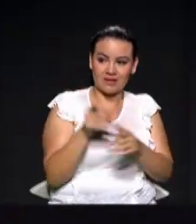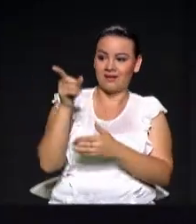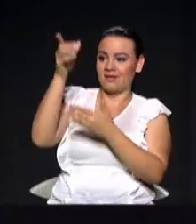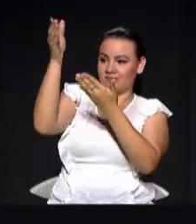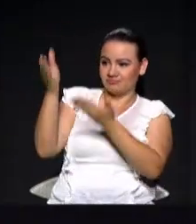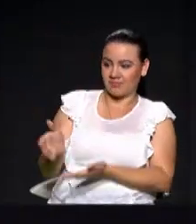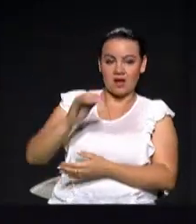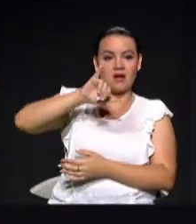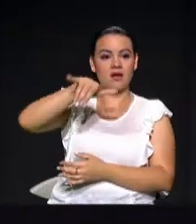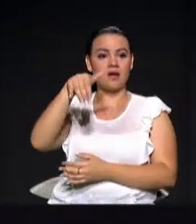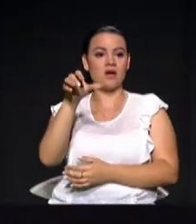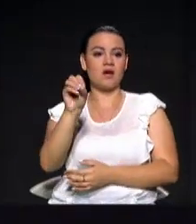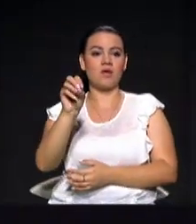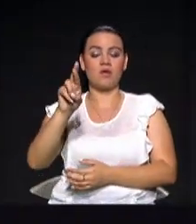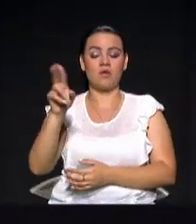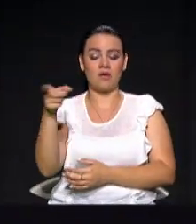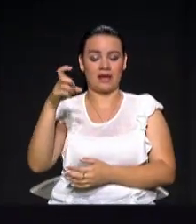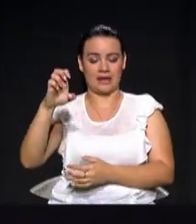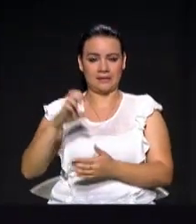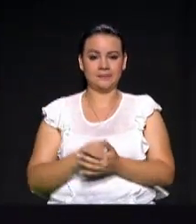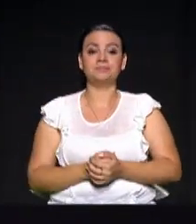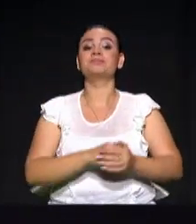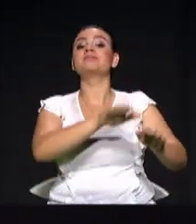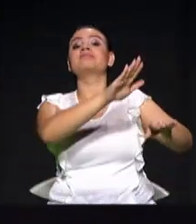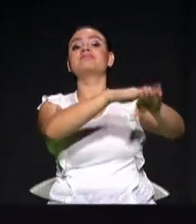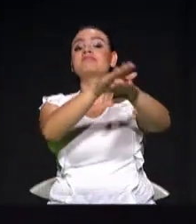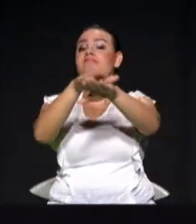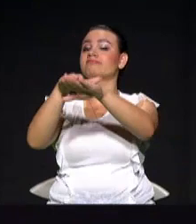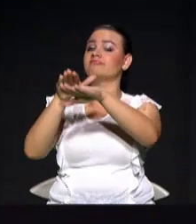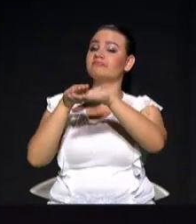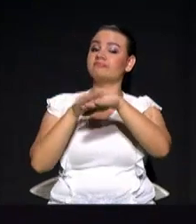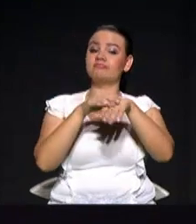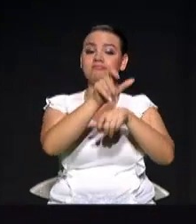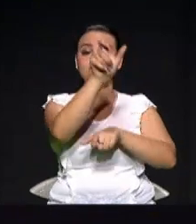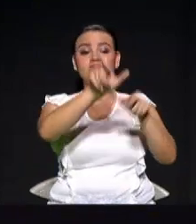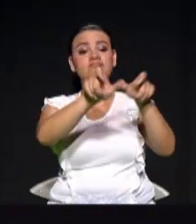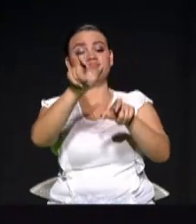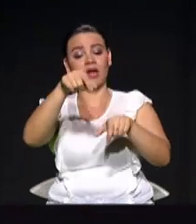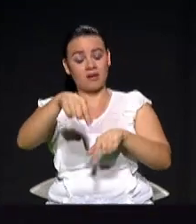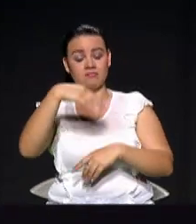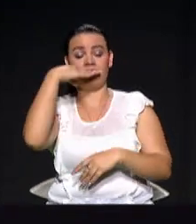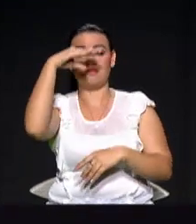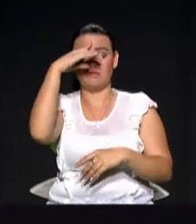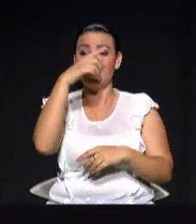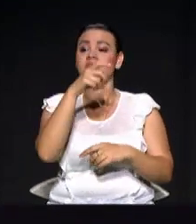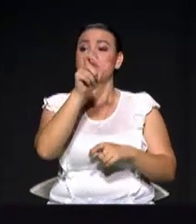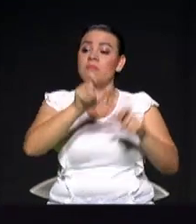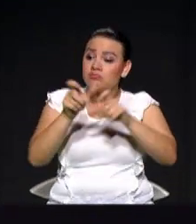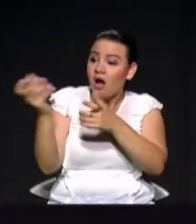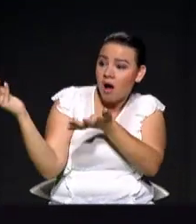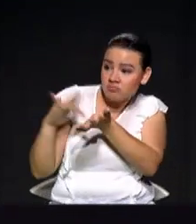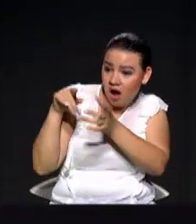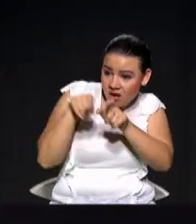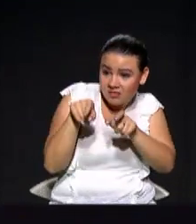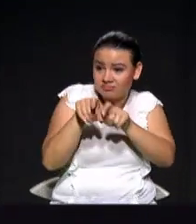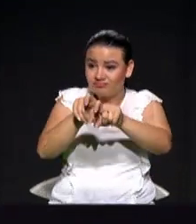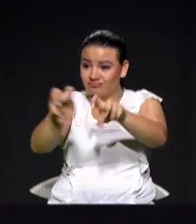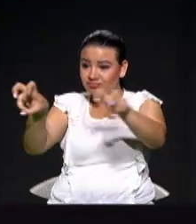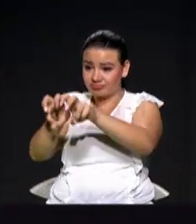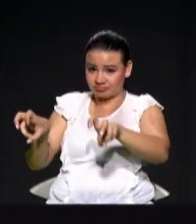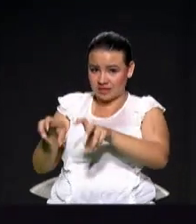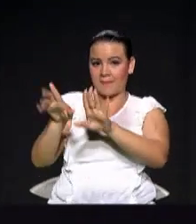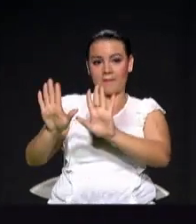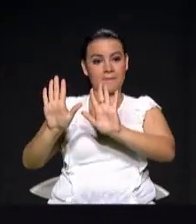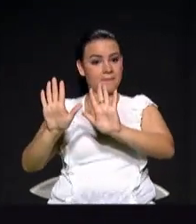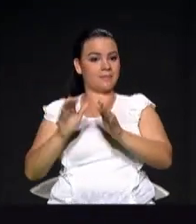Medellinenses, coloquen mucha atención, periodistas, público que nos acompaña aquí en el estudio. Empresas públicas es una empresa